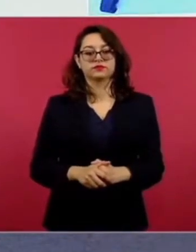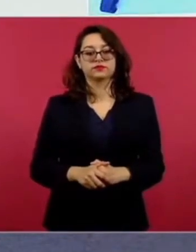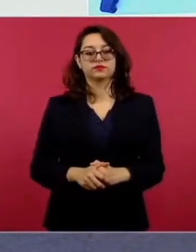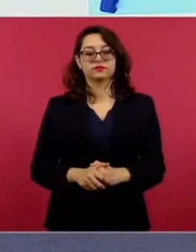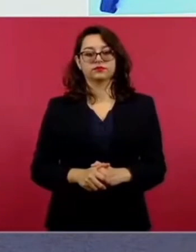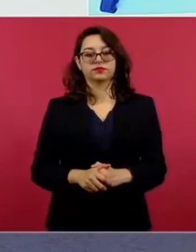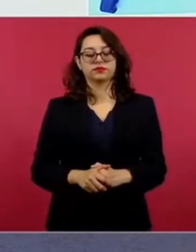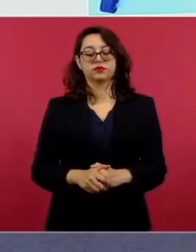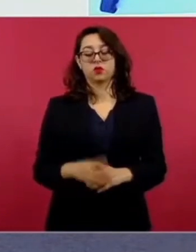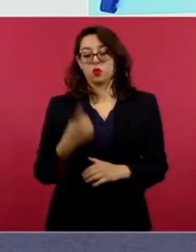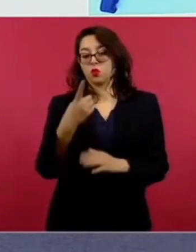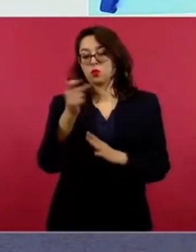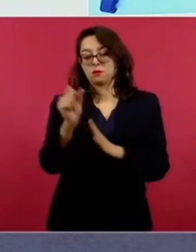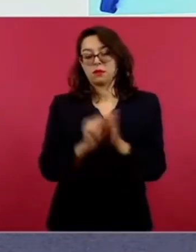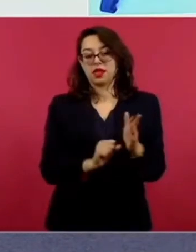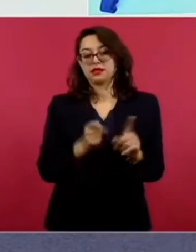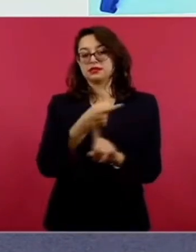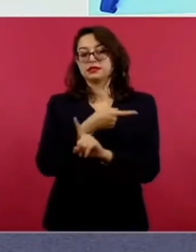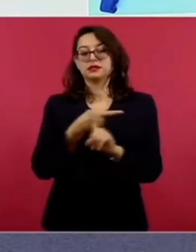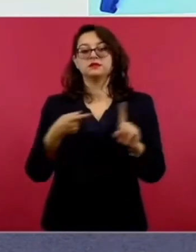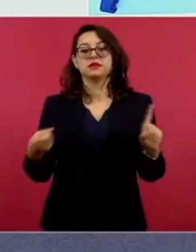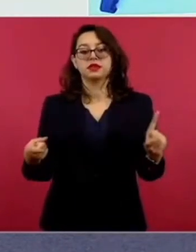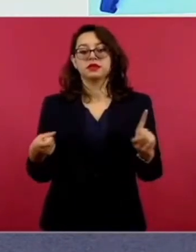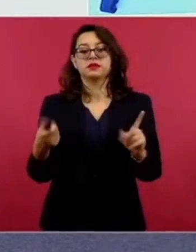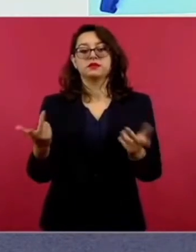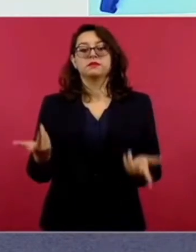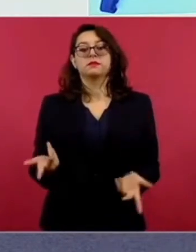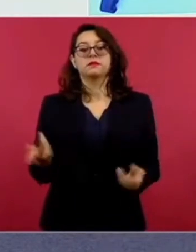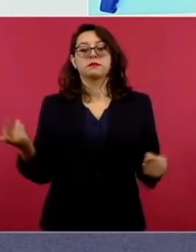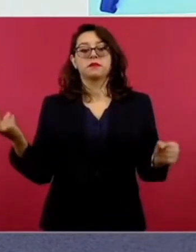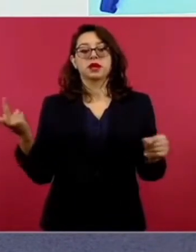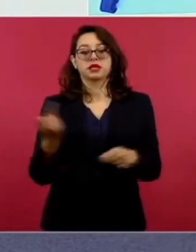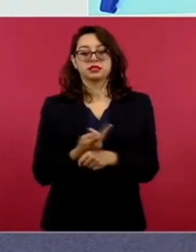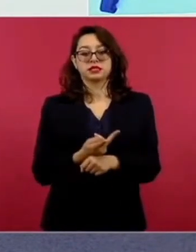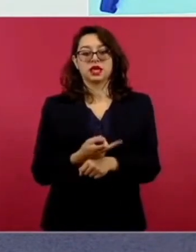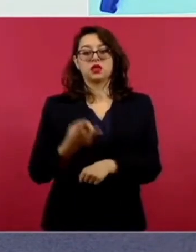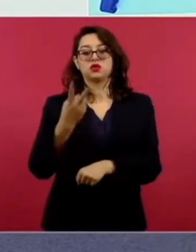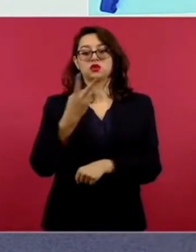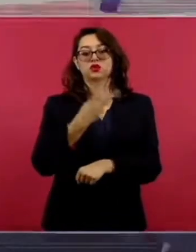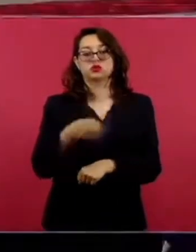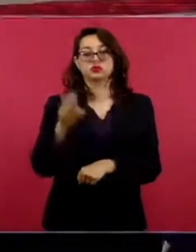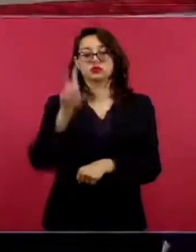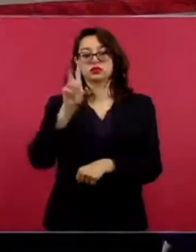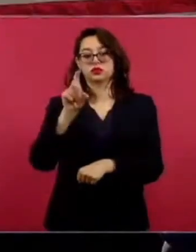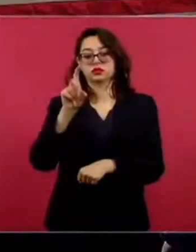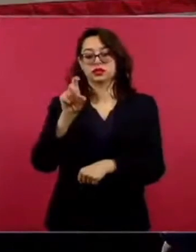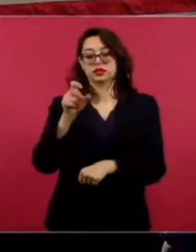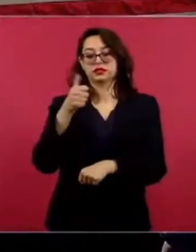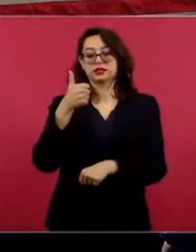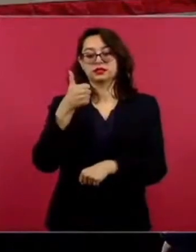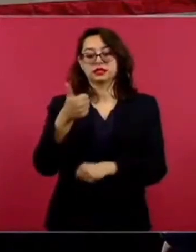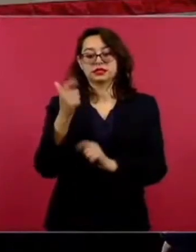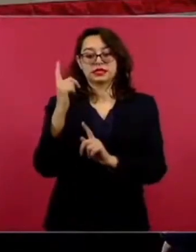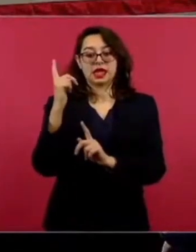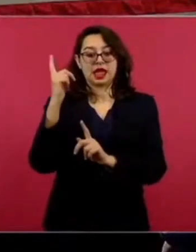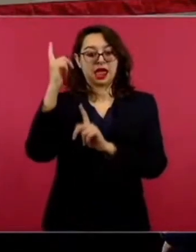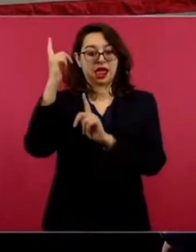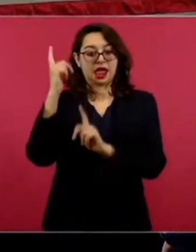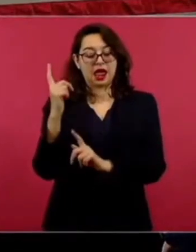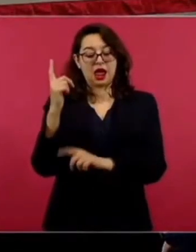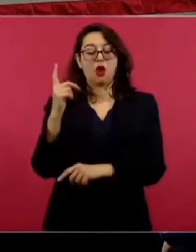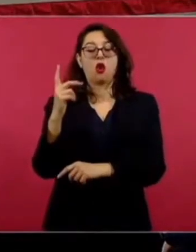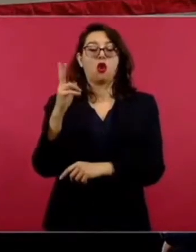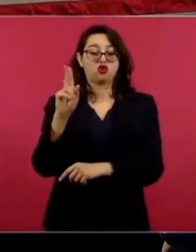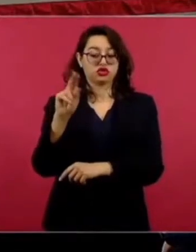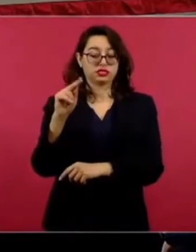en mes y medio fueron de 236 armas de fuego, 80